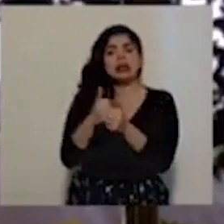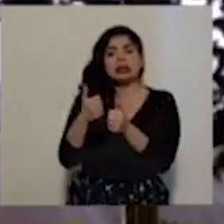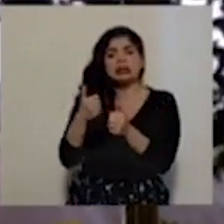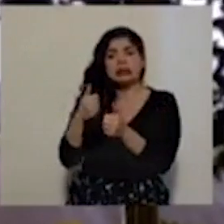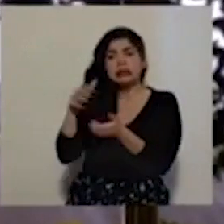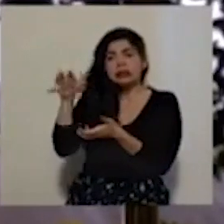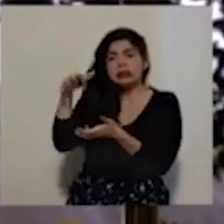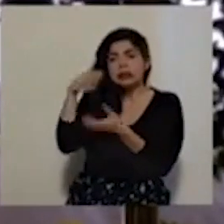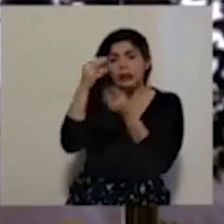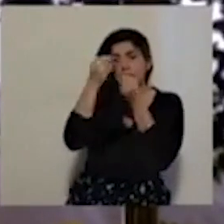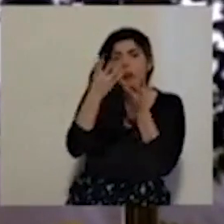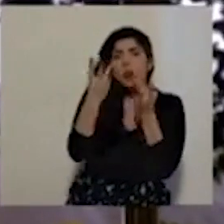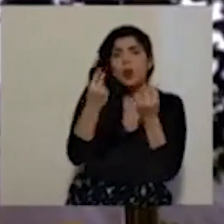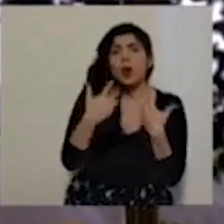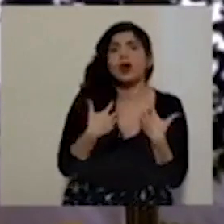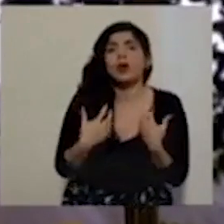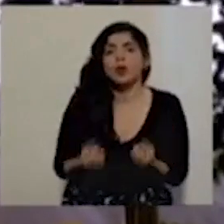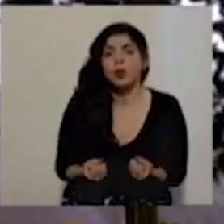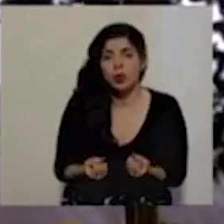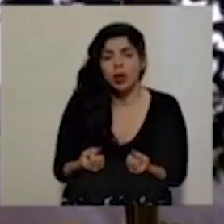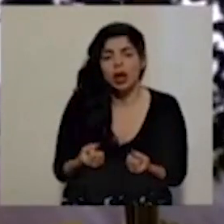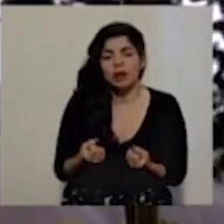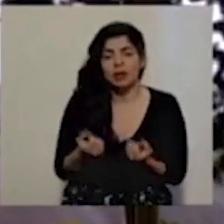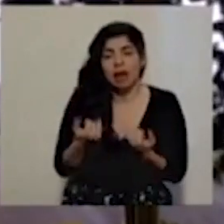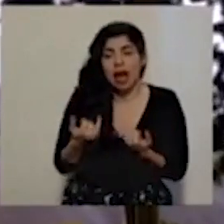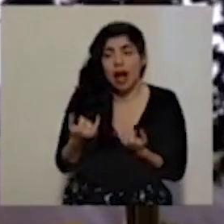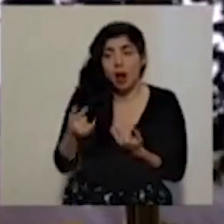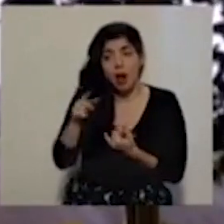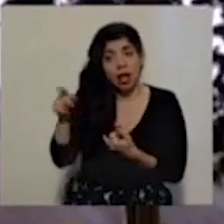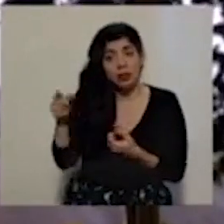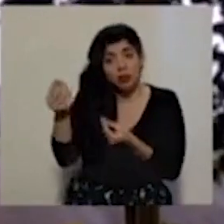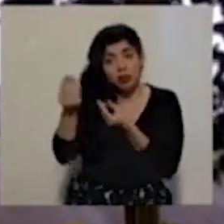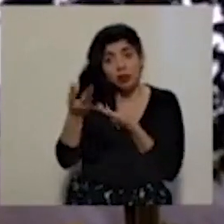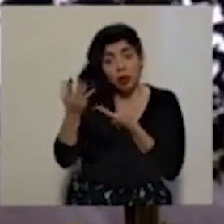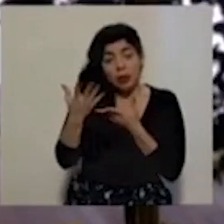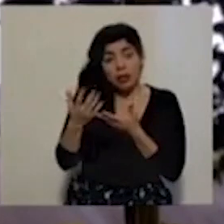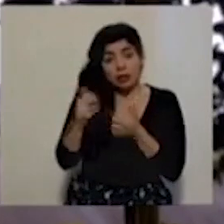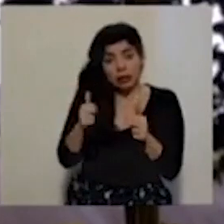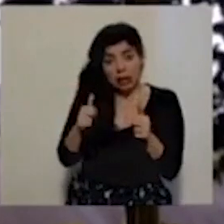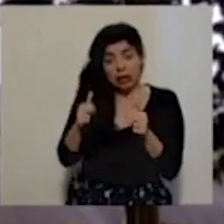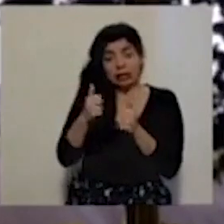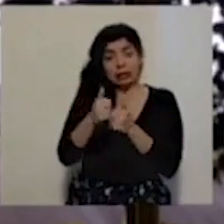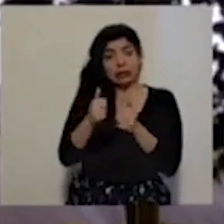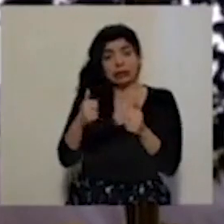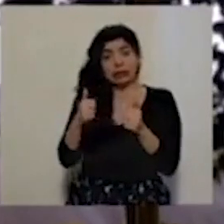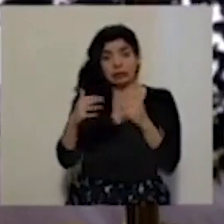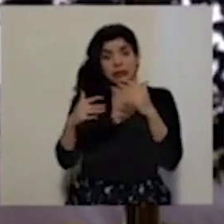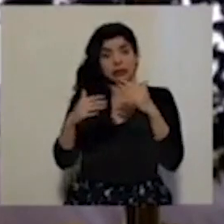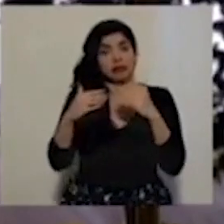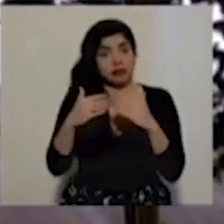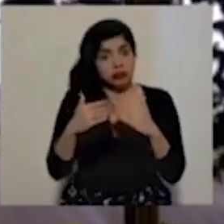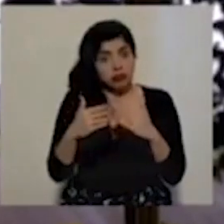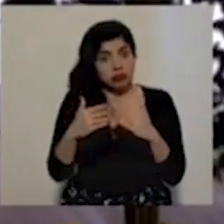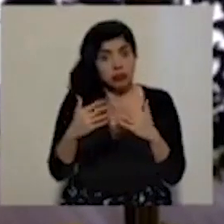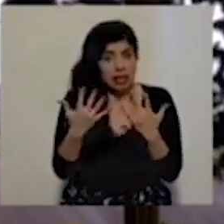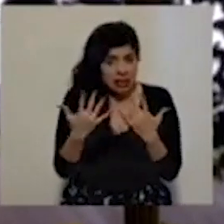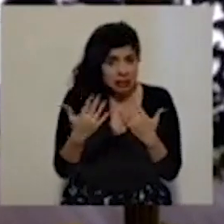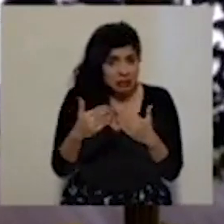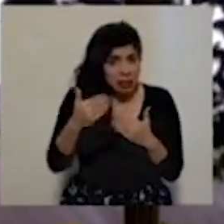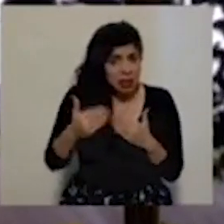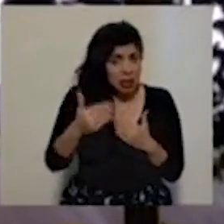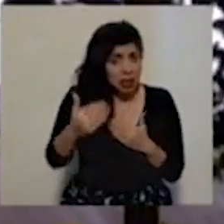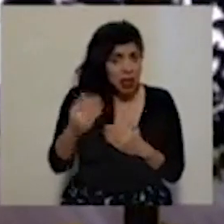reportar los recuperados, es decir, en cuánto tal vez acortaría ese rezago. Y si se puede esperar números similares